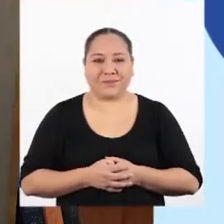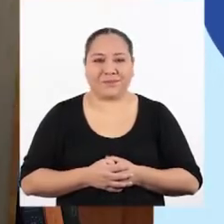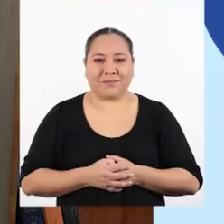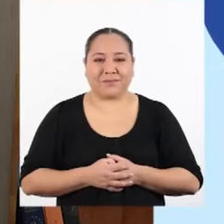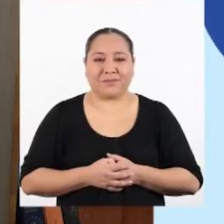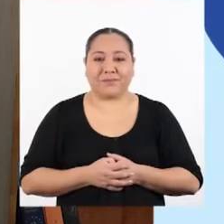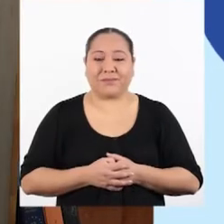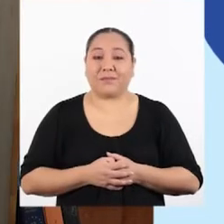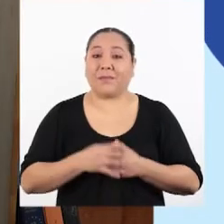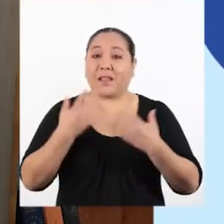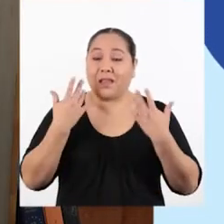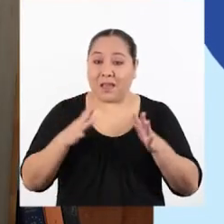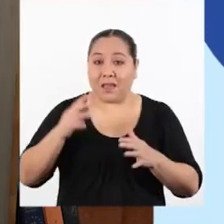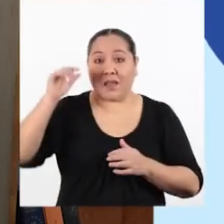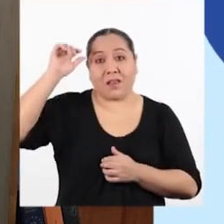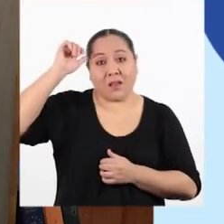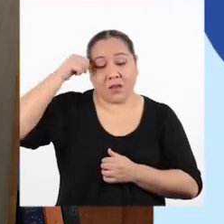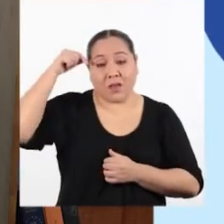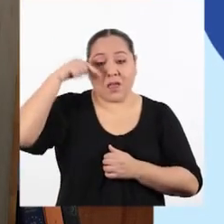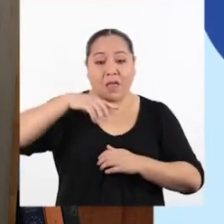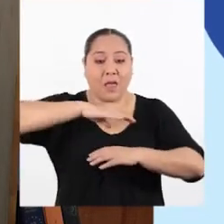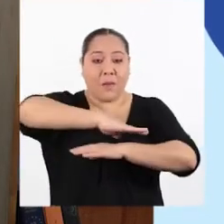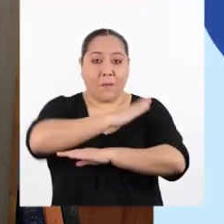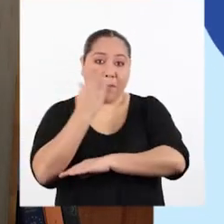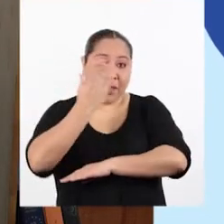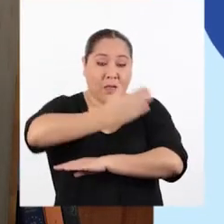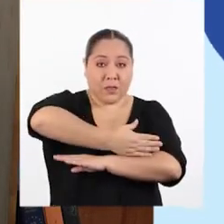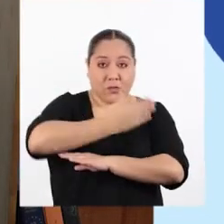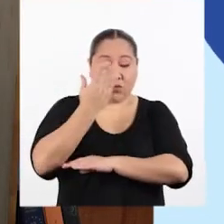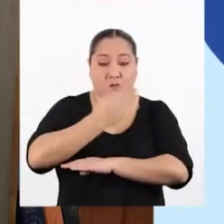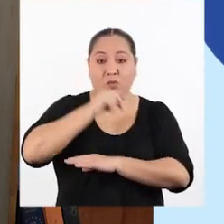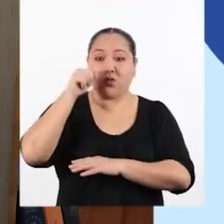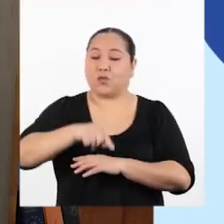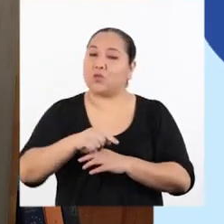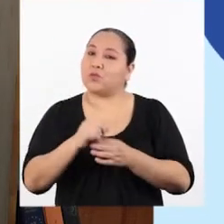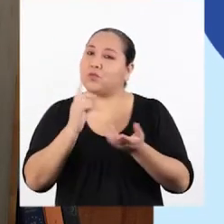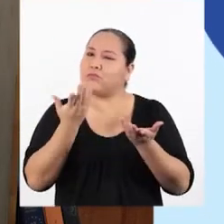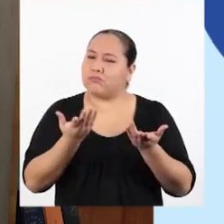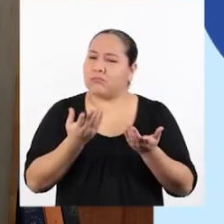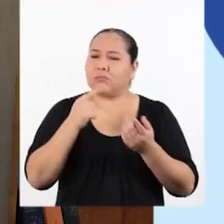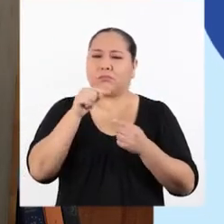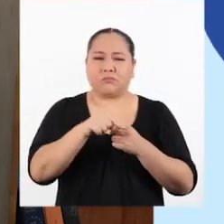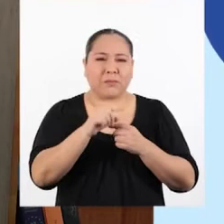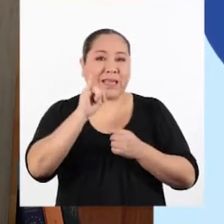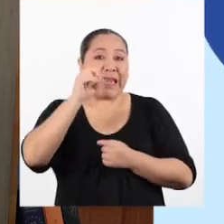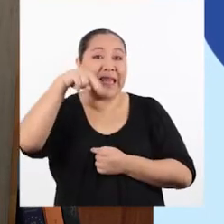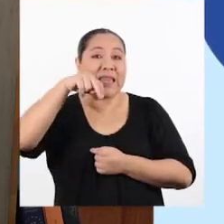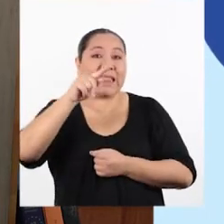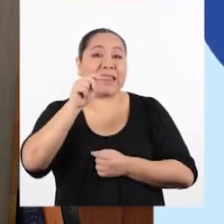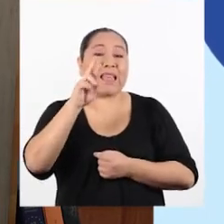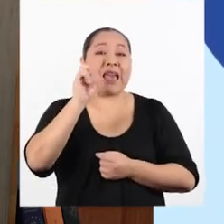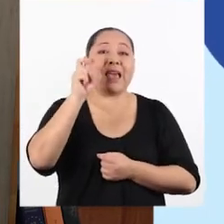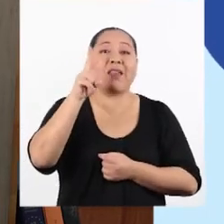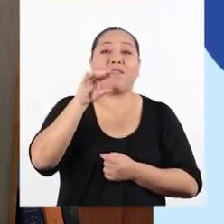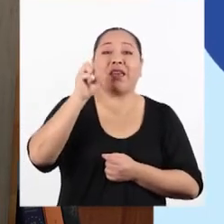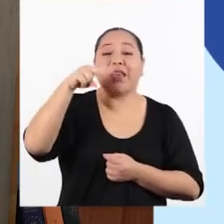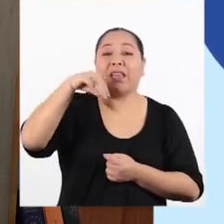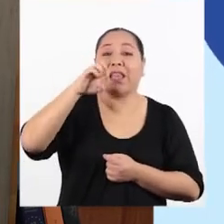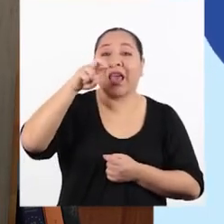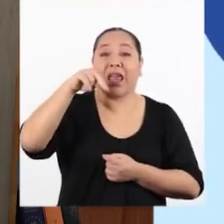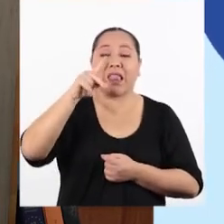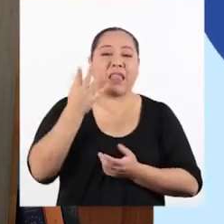Hay que recordar que el brazo de potencia es una variable interviniente, de modo que debe